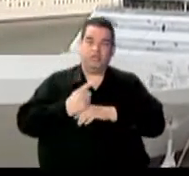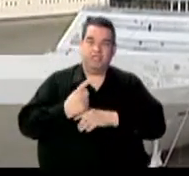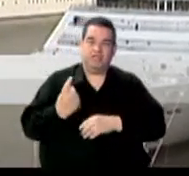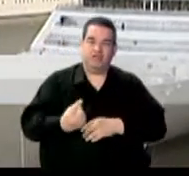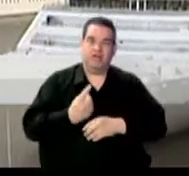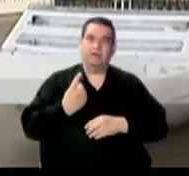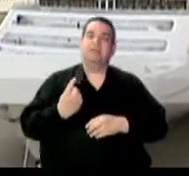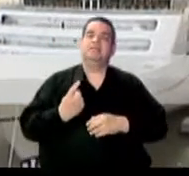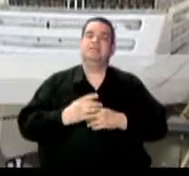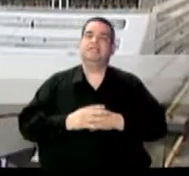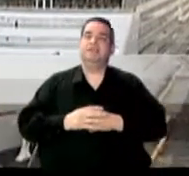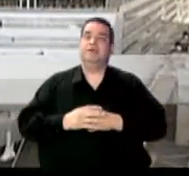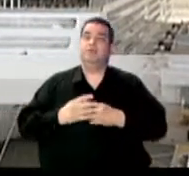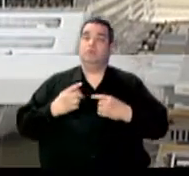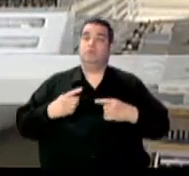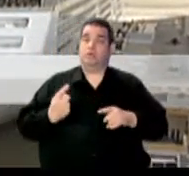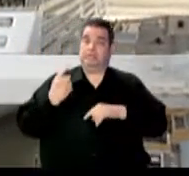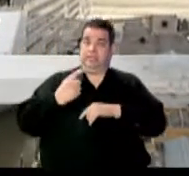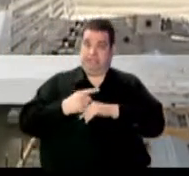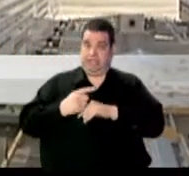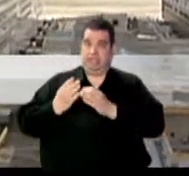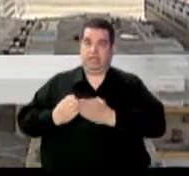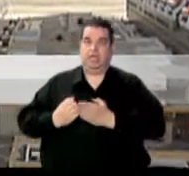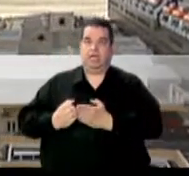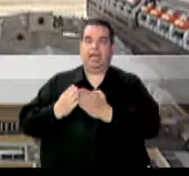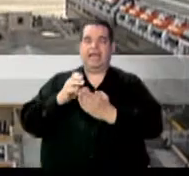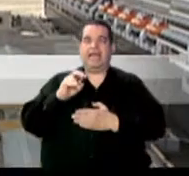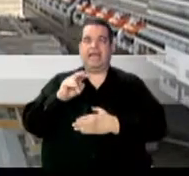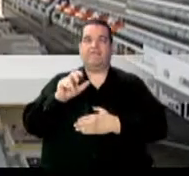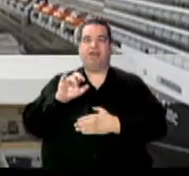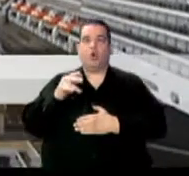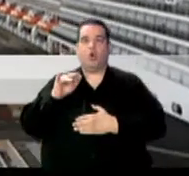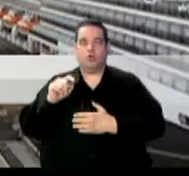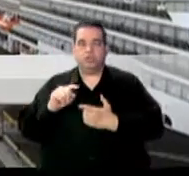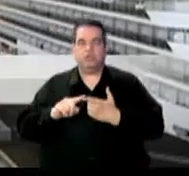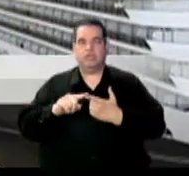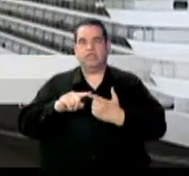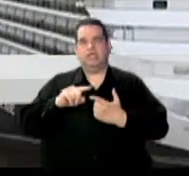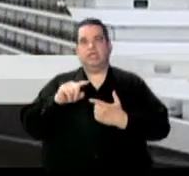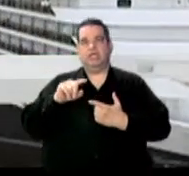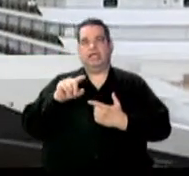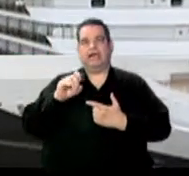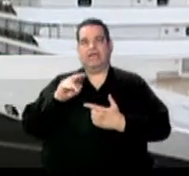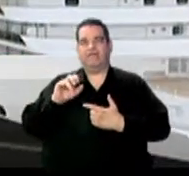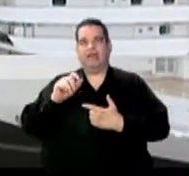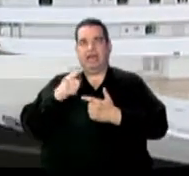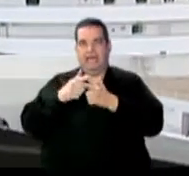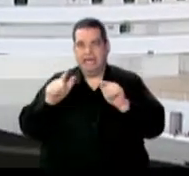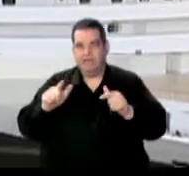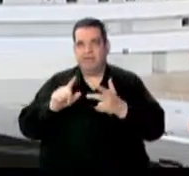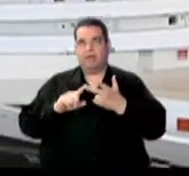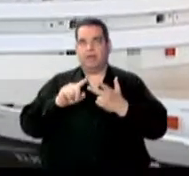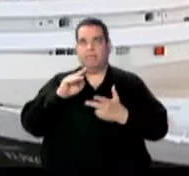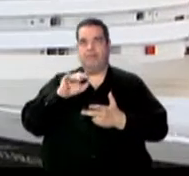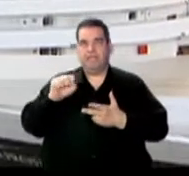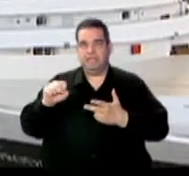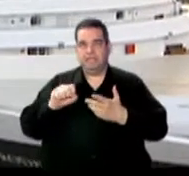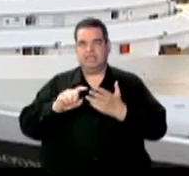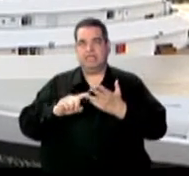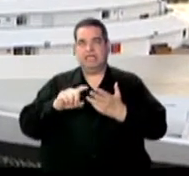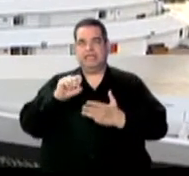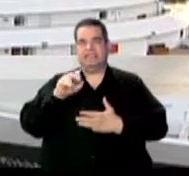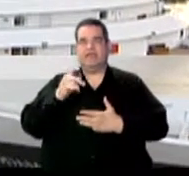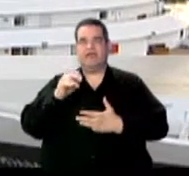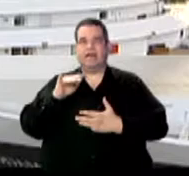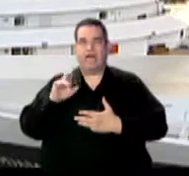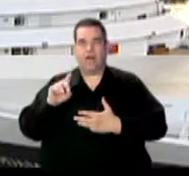durante el día deben haber atracado el carrival conquest independence of the seas carnival liberty carnival bris silver cloud